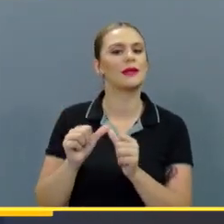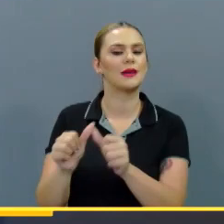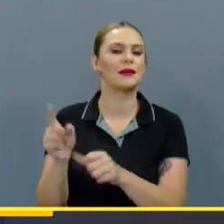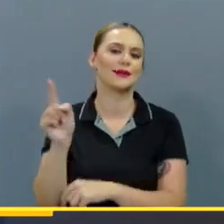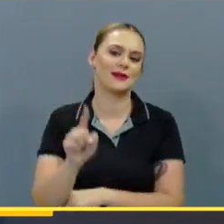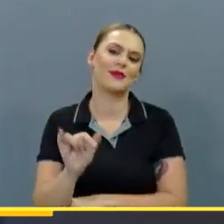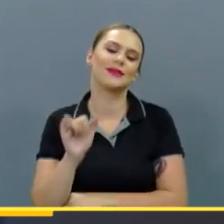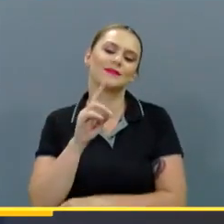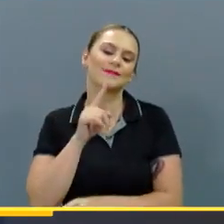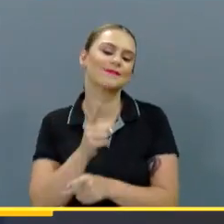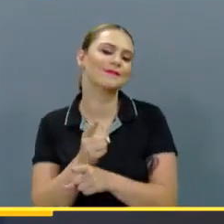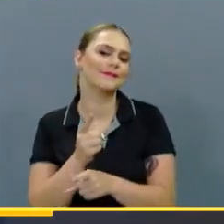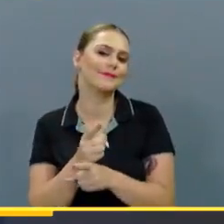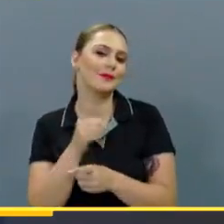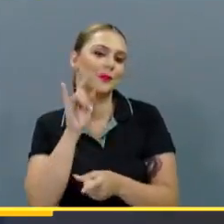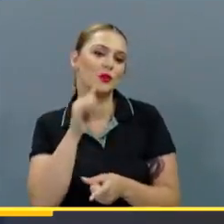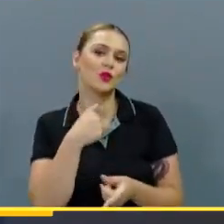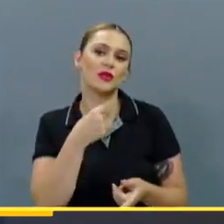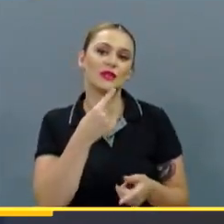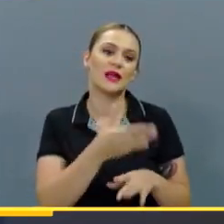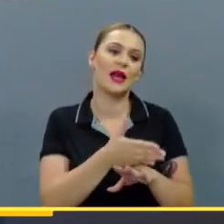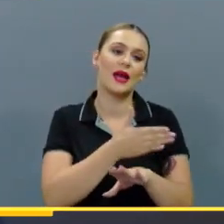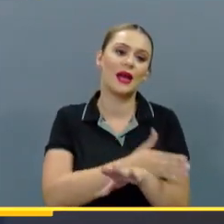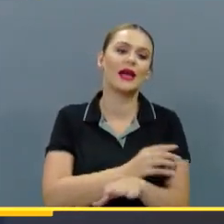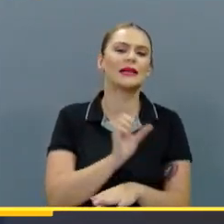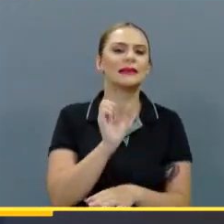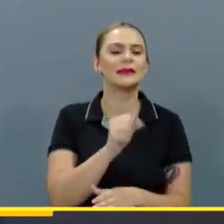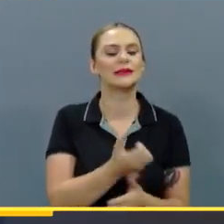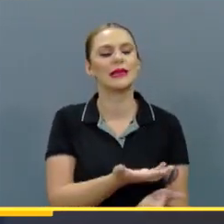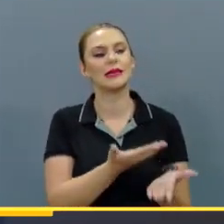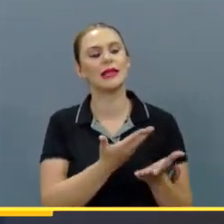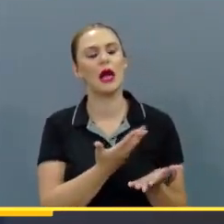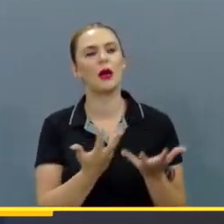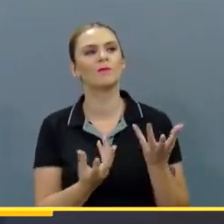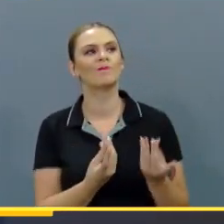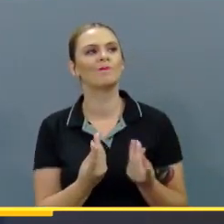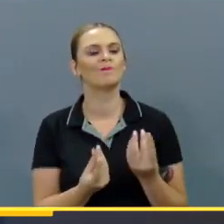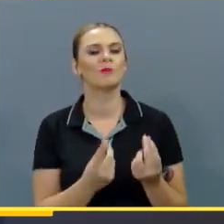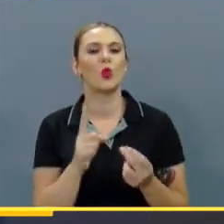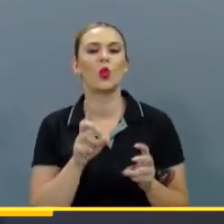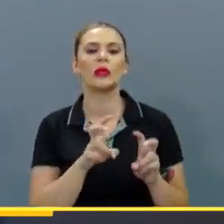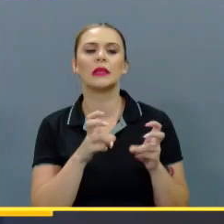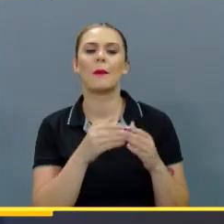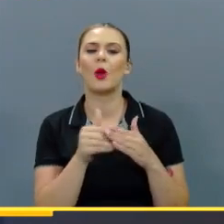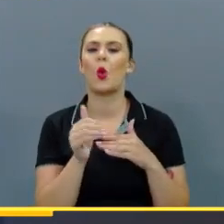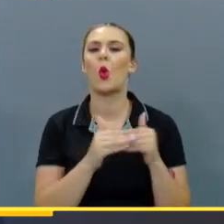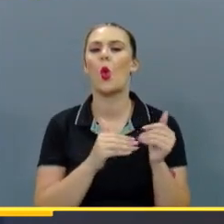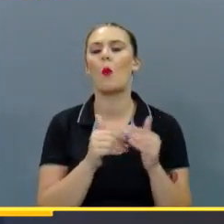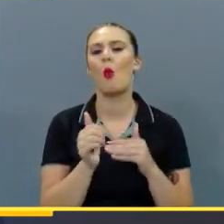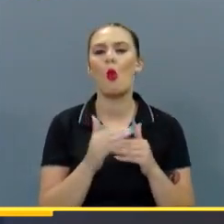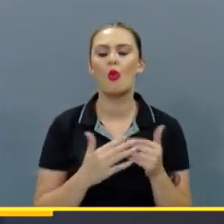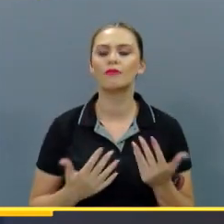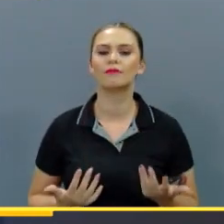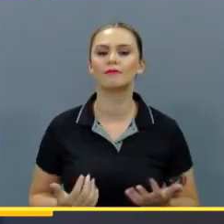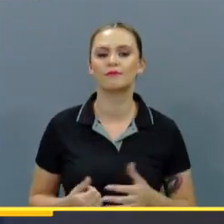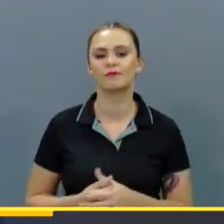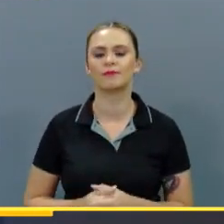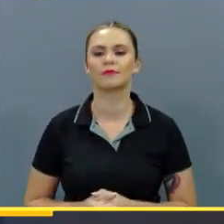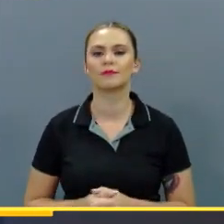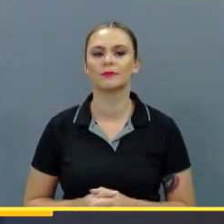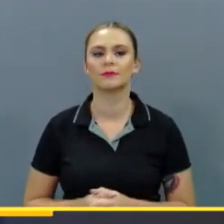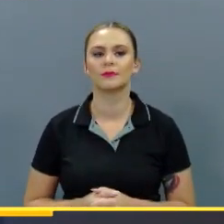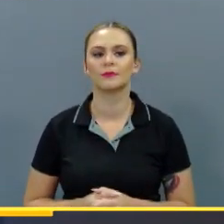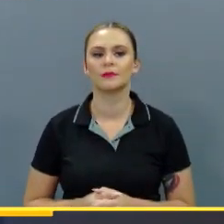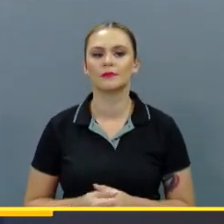Es que exactamente, por eso yo mencionaba antes. Lo cual sí deja, Gustavo, un tema incómodo que es la